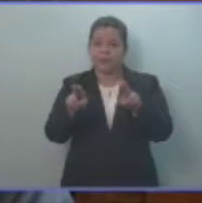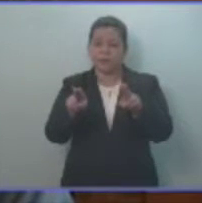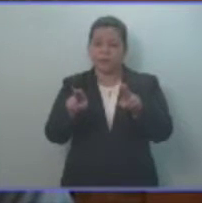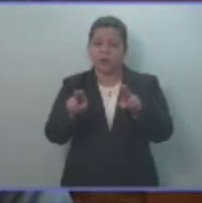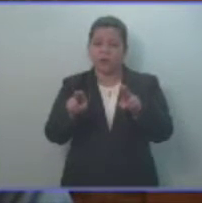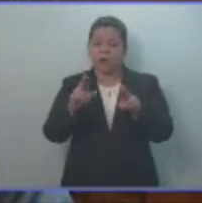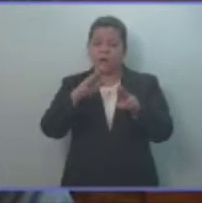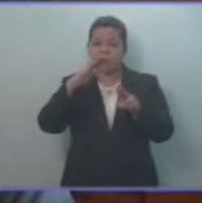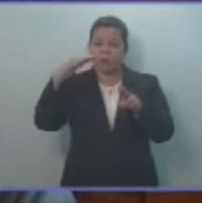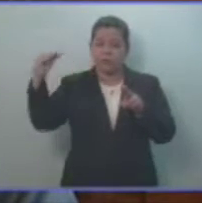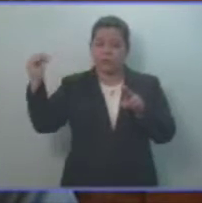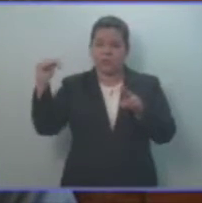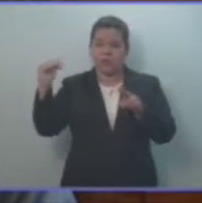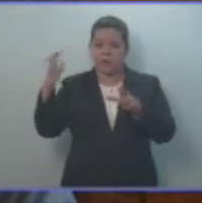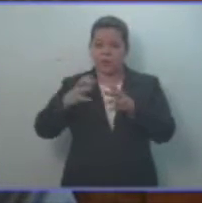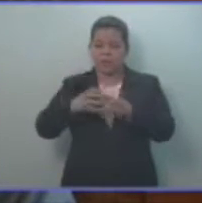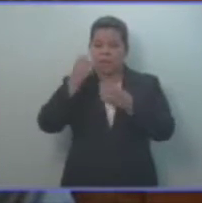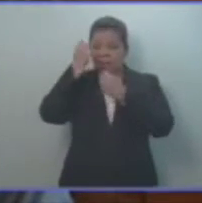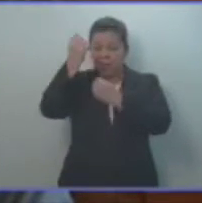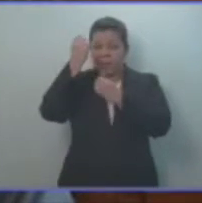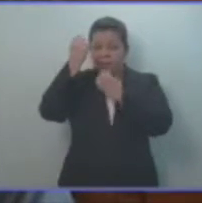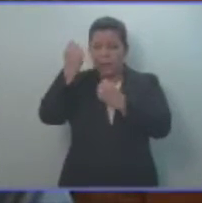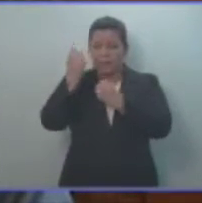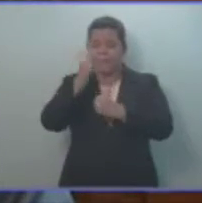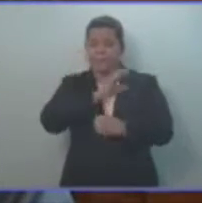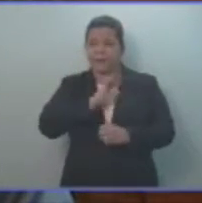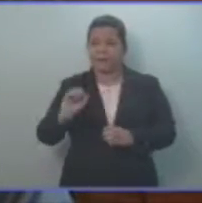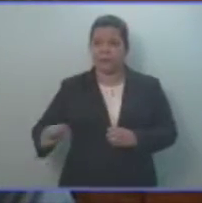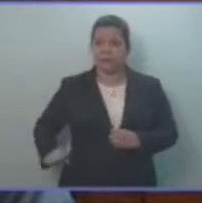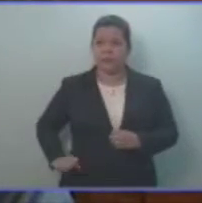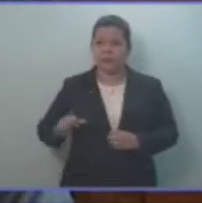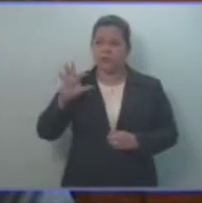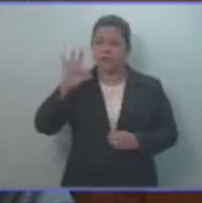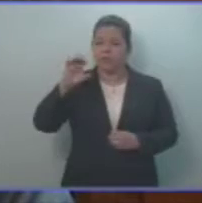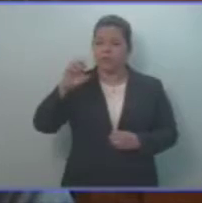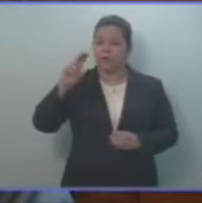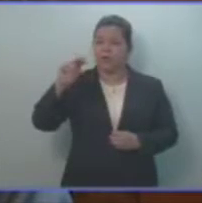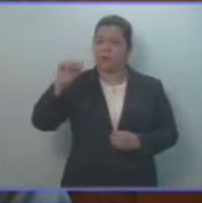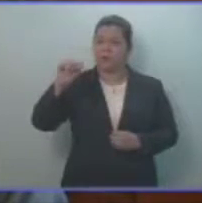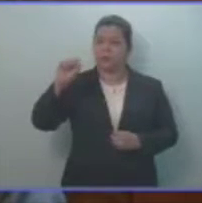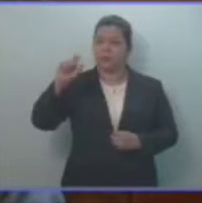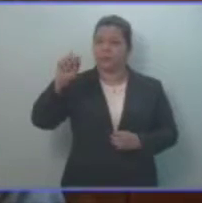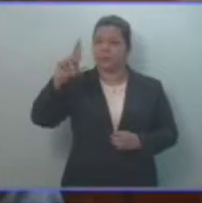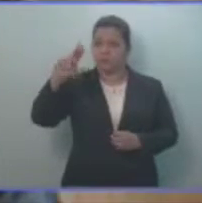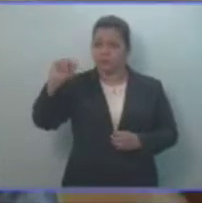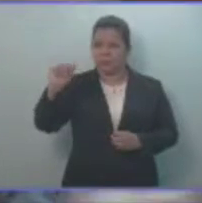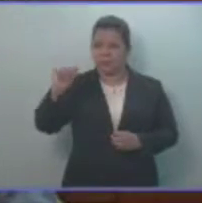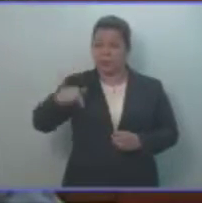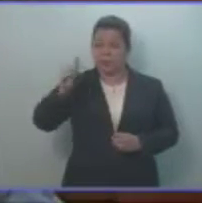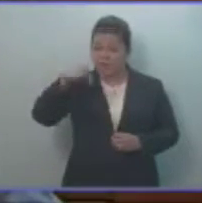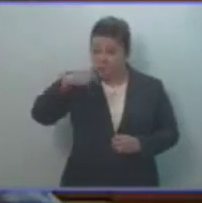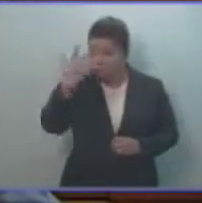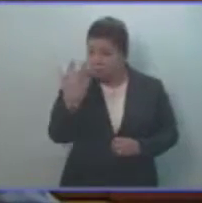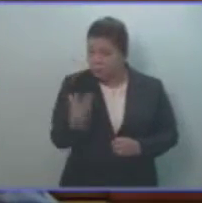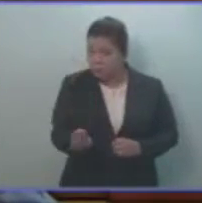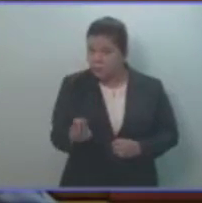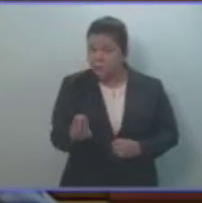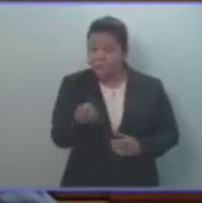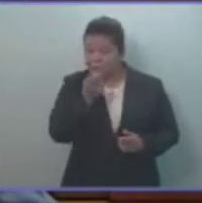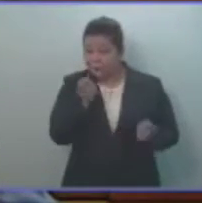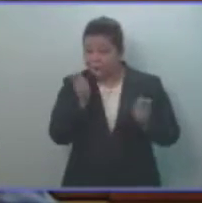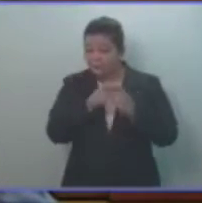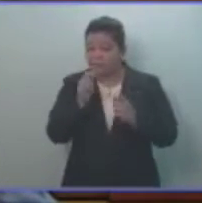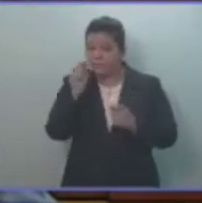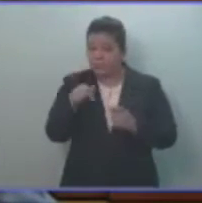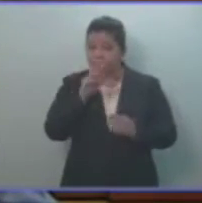Sindicales de Trabajadores Salvadoreños, Este día, exactamente,